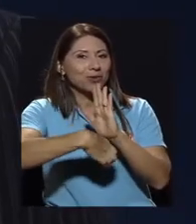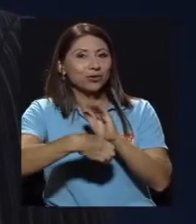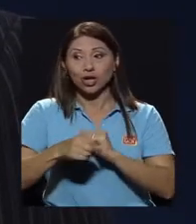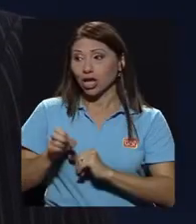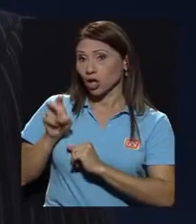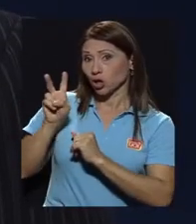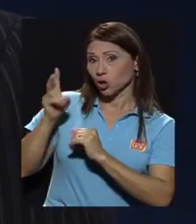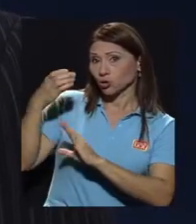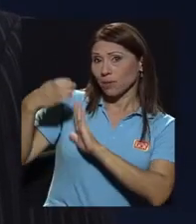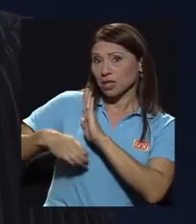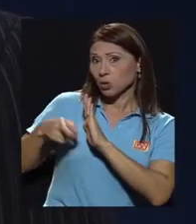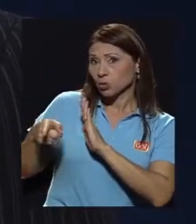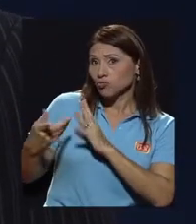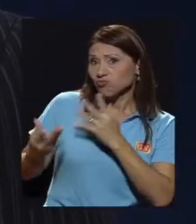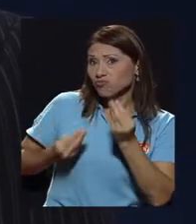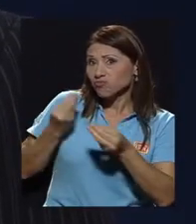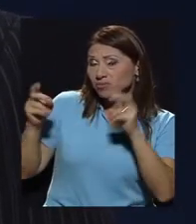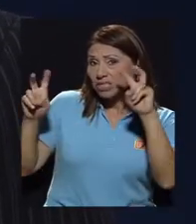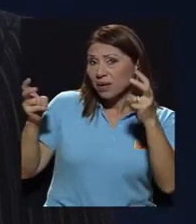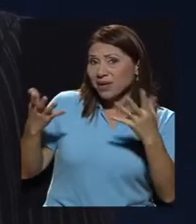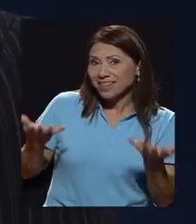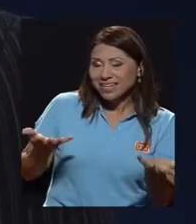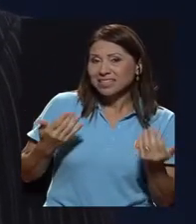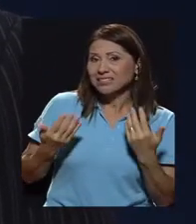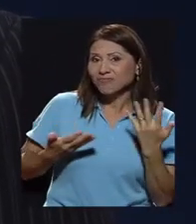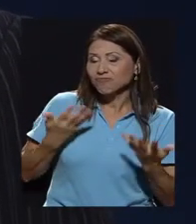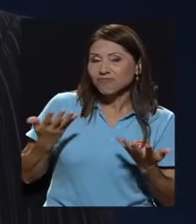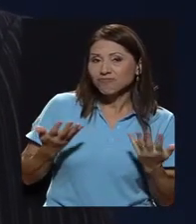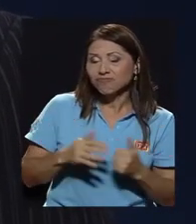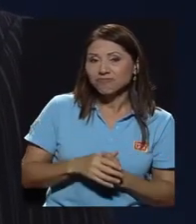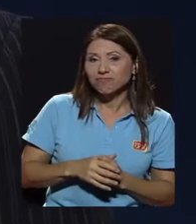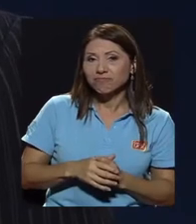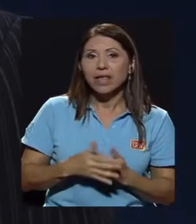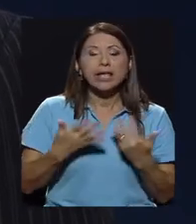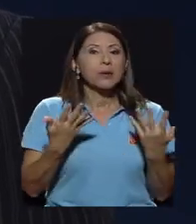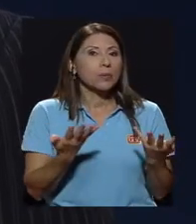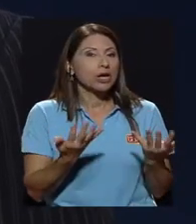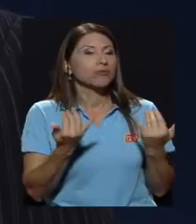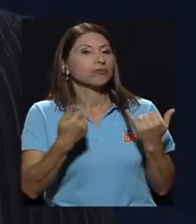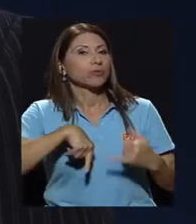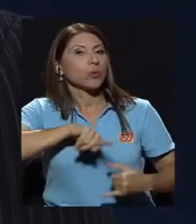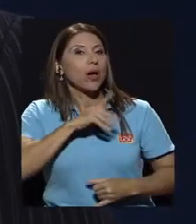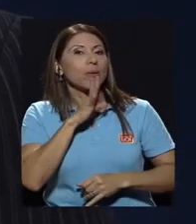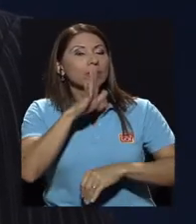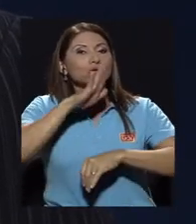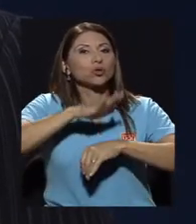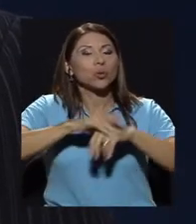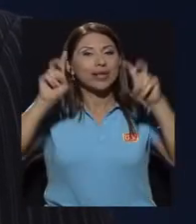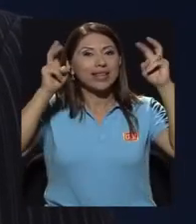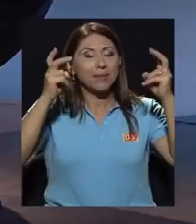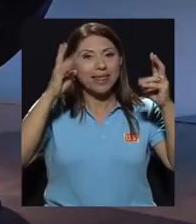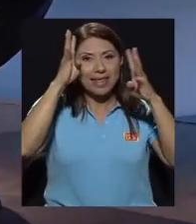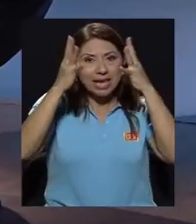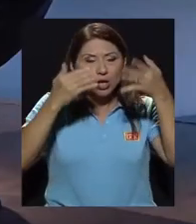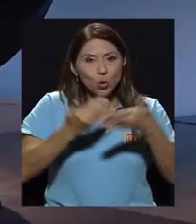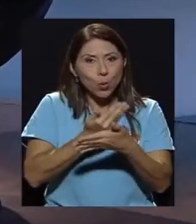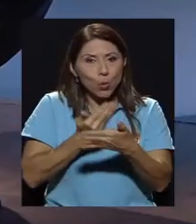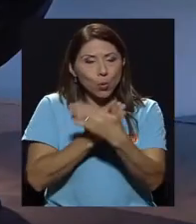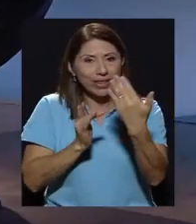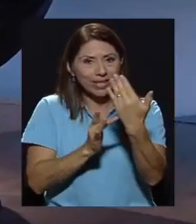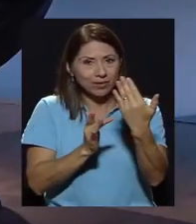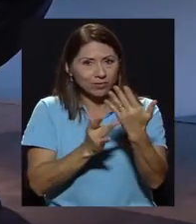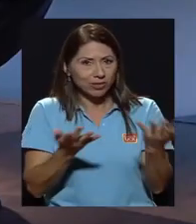¿Y esos otros dos capítulos de qué temática es que se va a abordar? Bueno, abordaremos la temática de innovación en